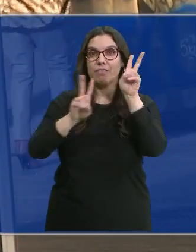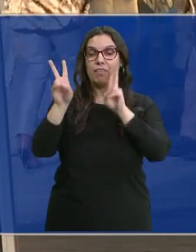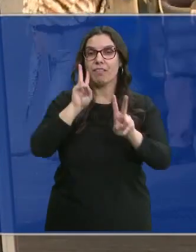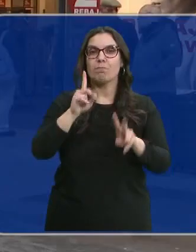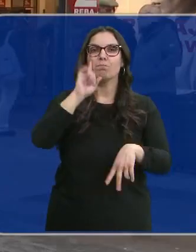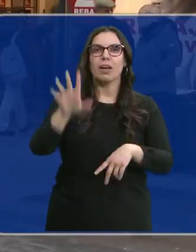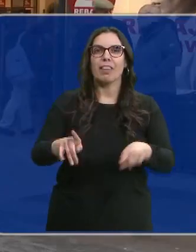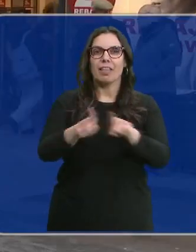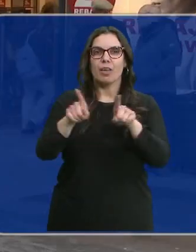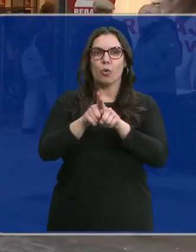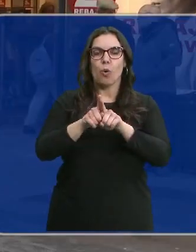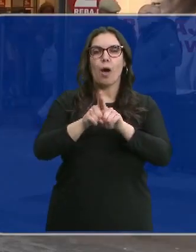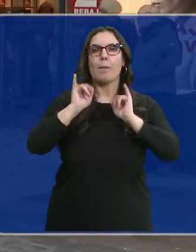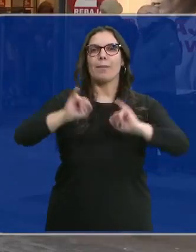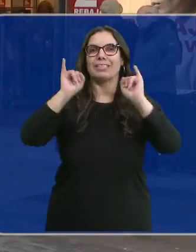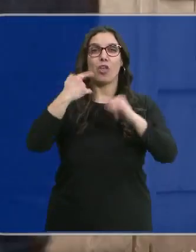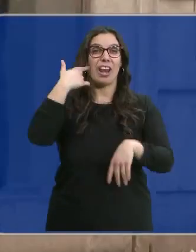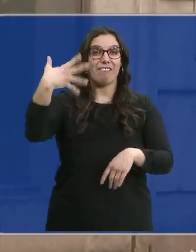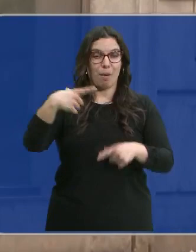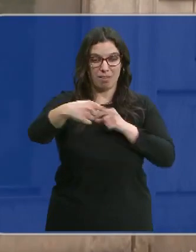caminar por el Paseo de la Fama.